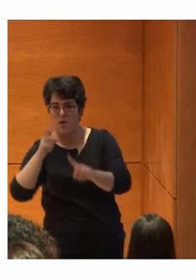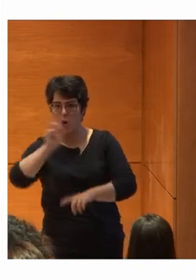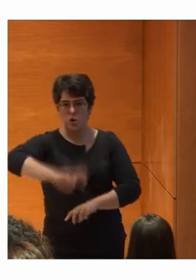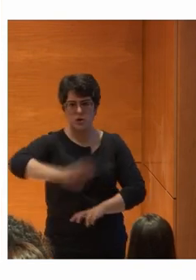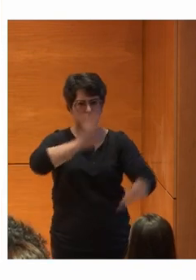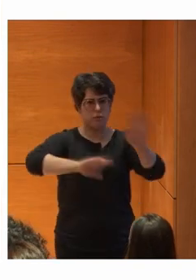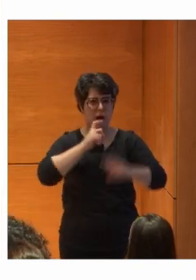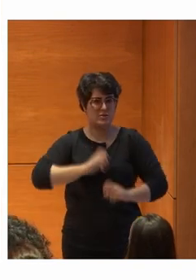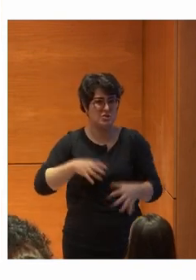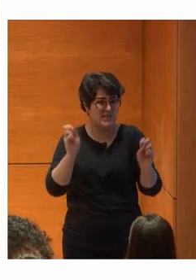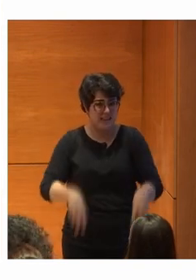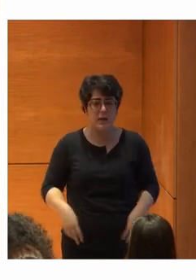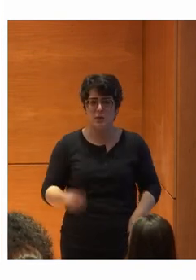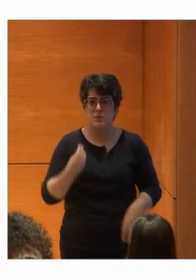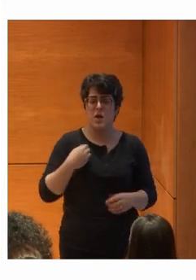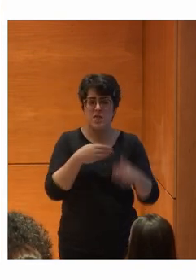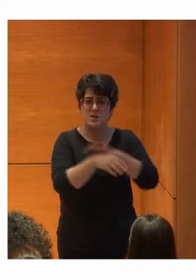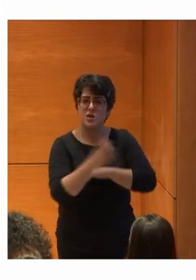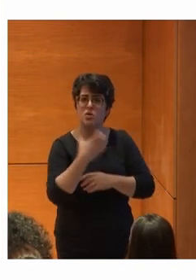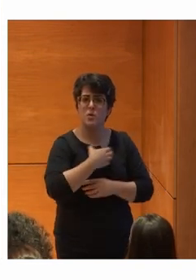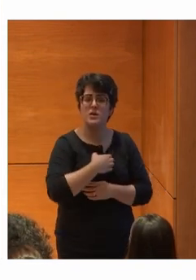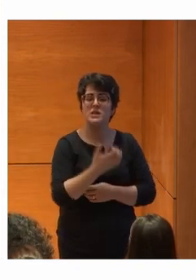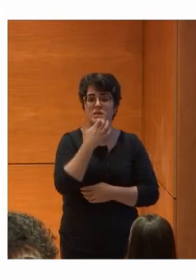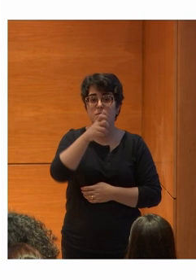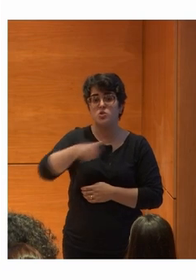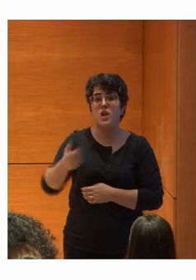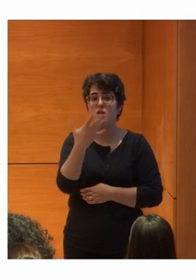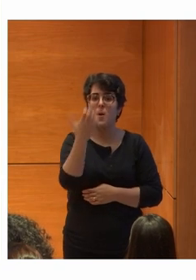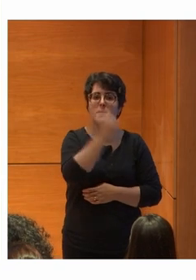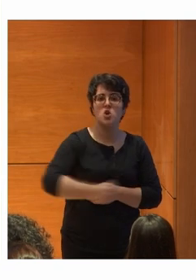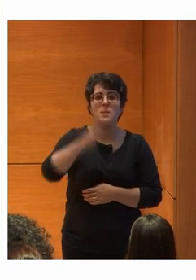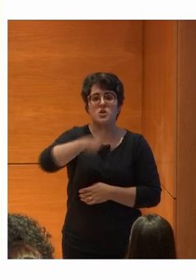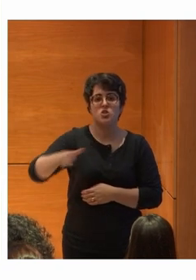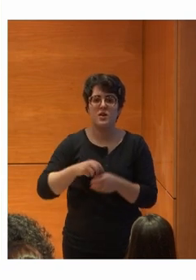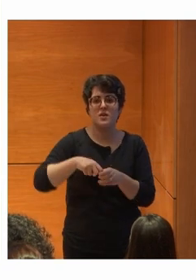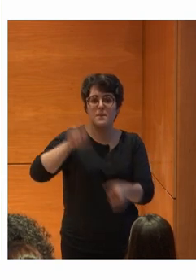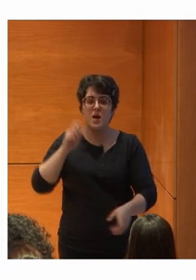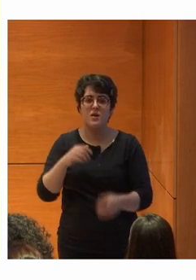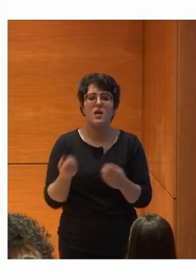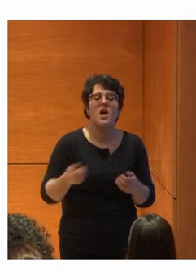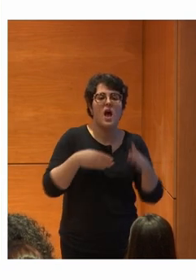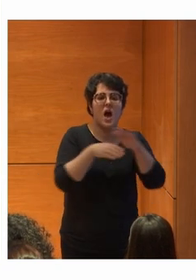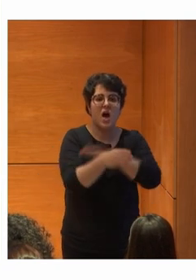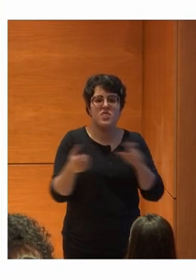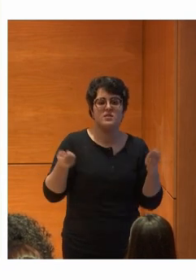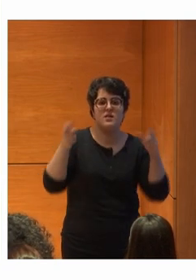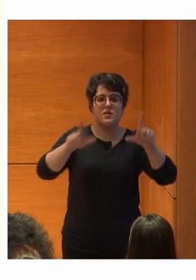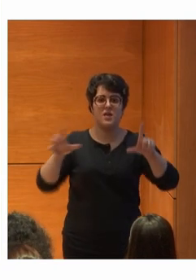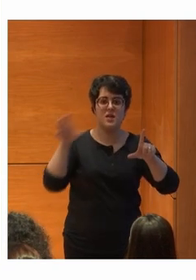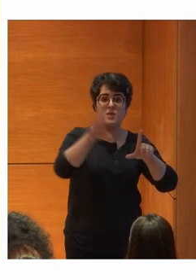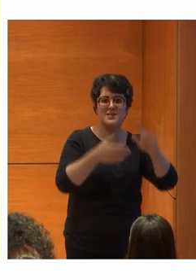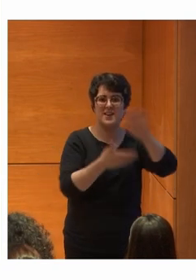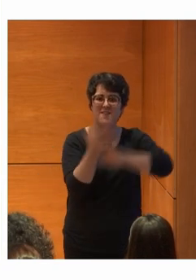avisarte Y no ser accesible Supone dejar fuera A cinco millones de personas Introducir una capa De accesibilidad Supone la